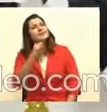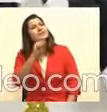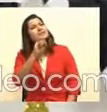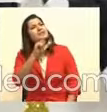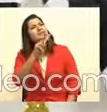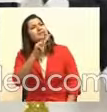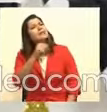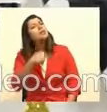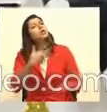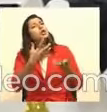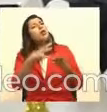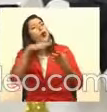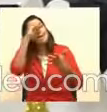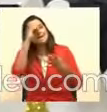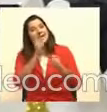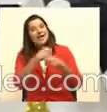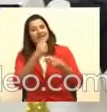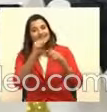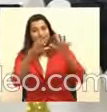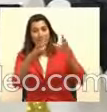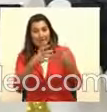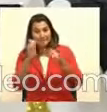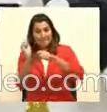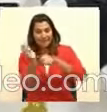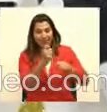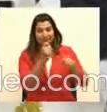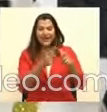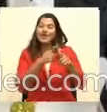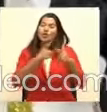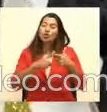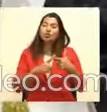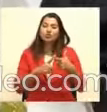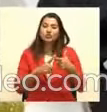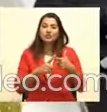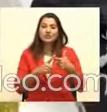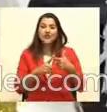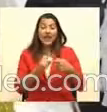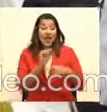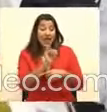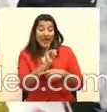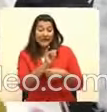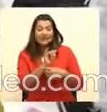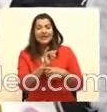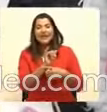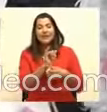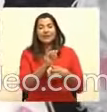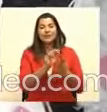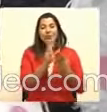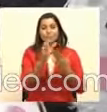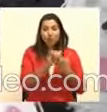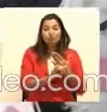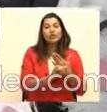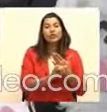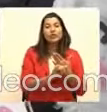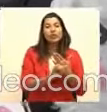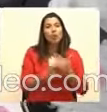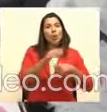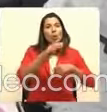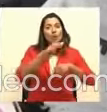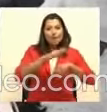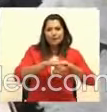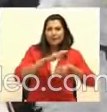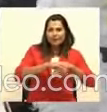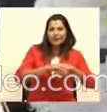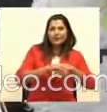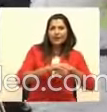piñatas? Y la idea es como que este emprendimiento pueda, Alfonso, traer a esos muchachos, y que igual que